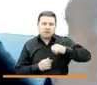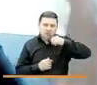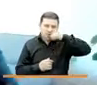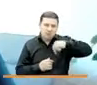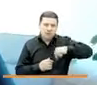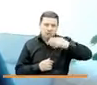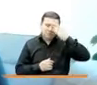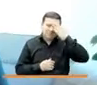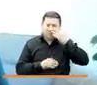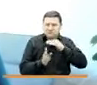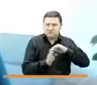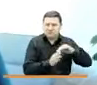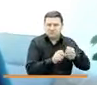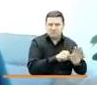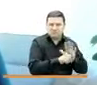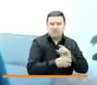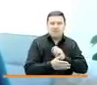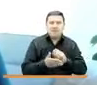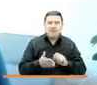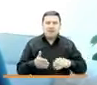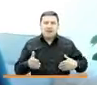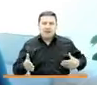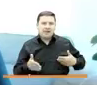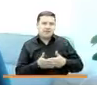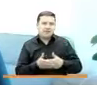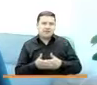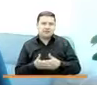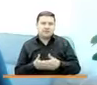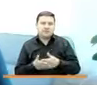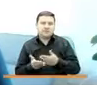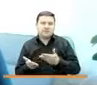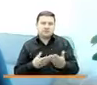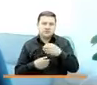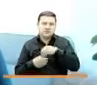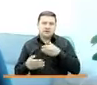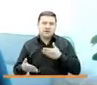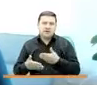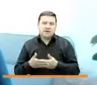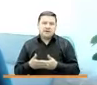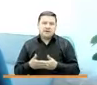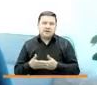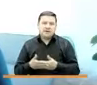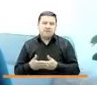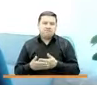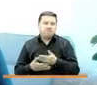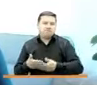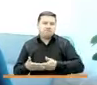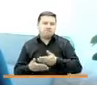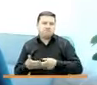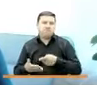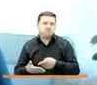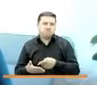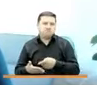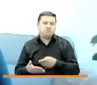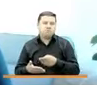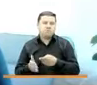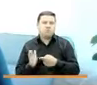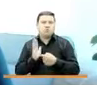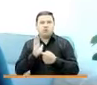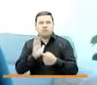todo el grupo de documentos que acabo de exponer que están puestos al servicio, estos documentos están puestos en un modelo